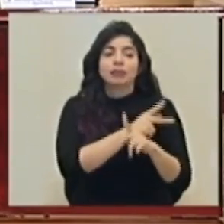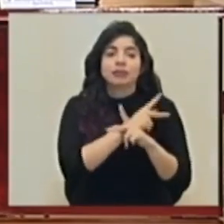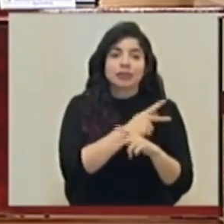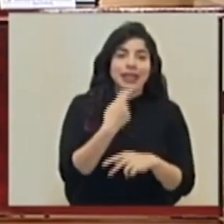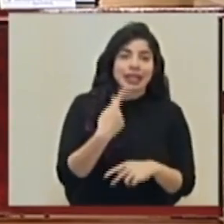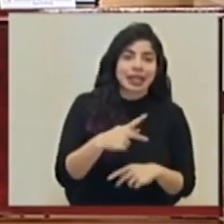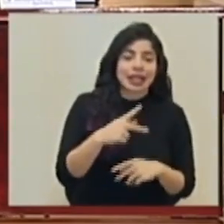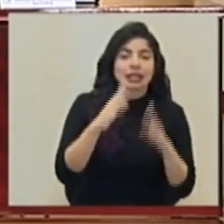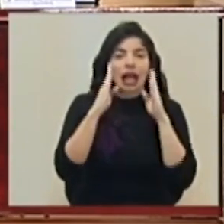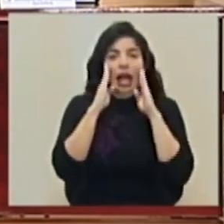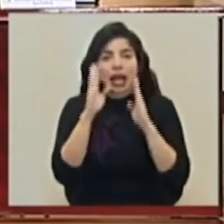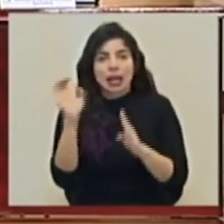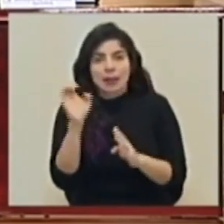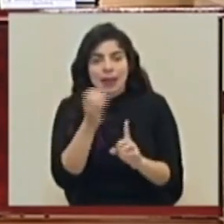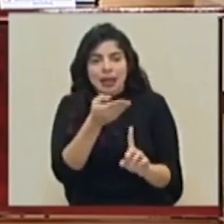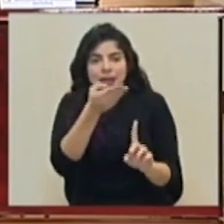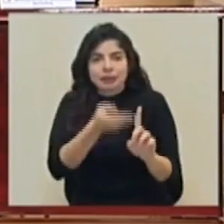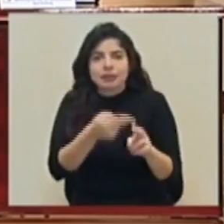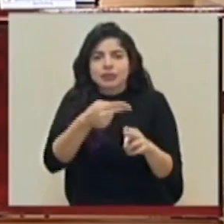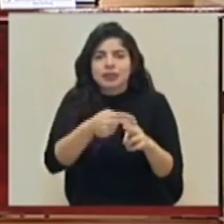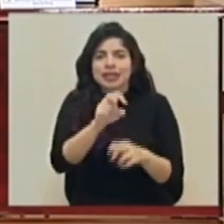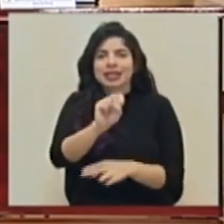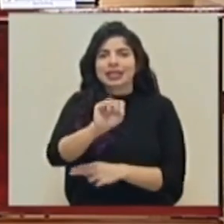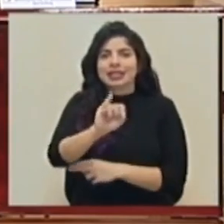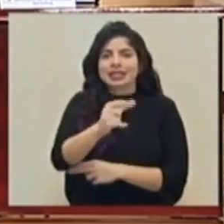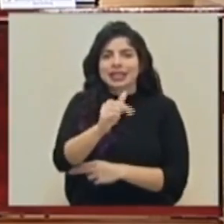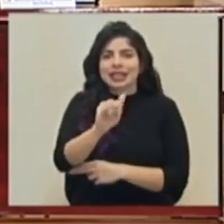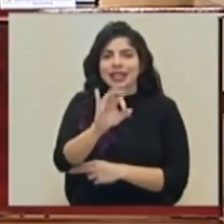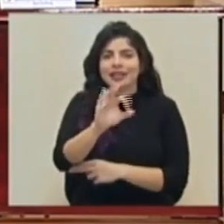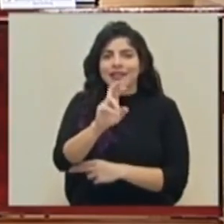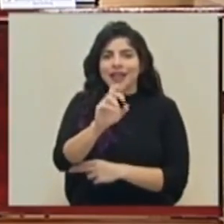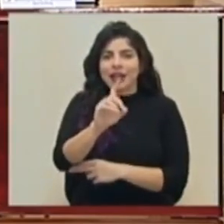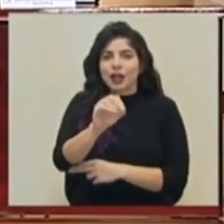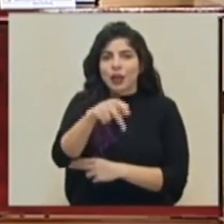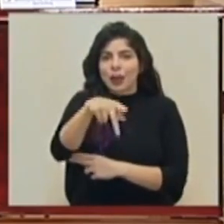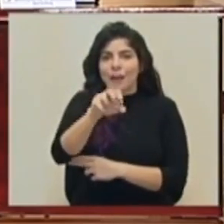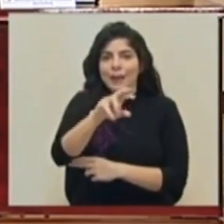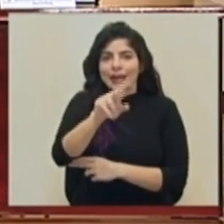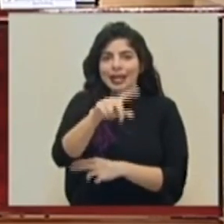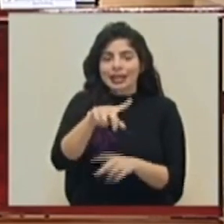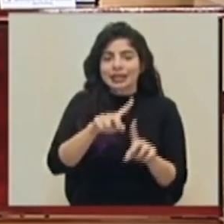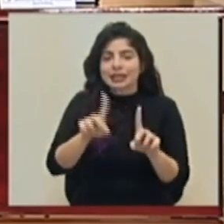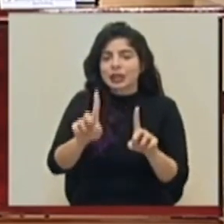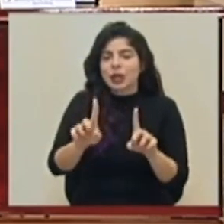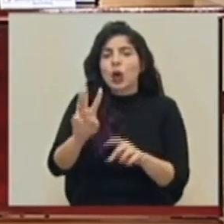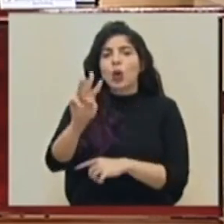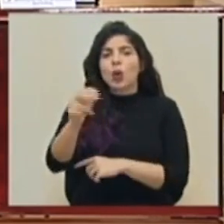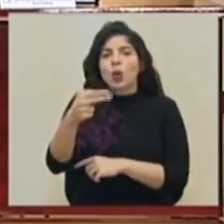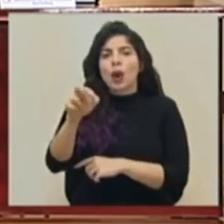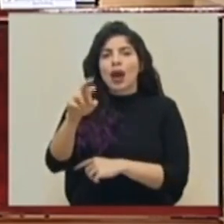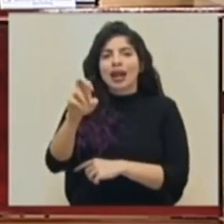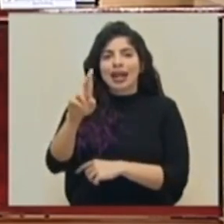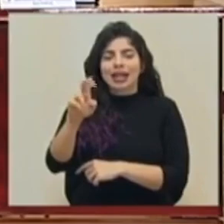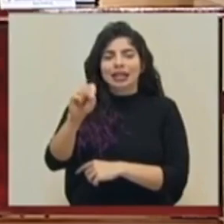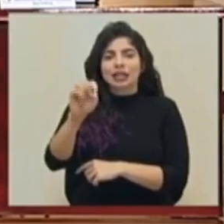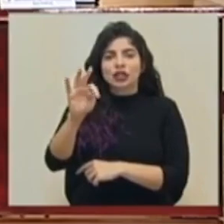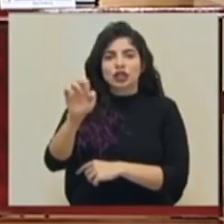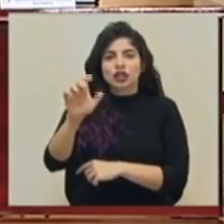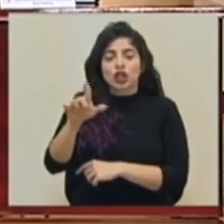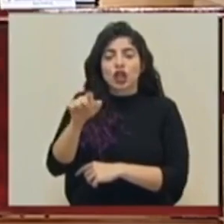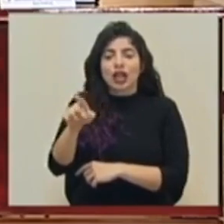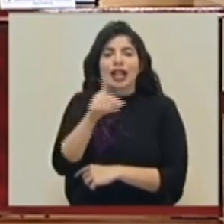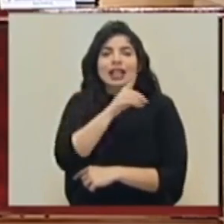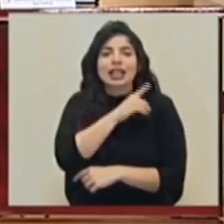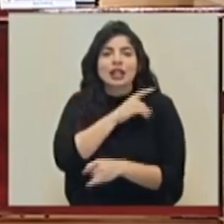Riesgos y Atención de Emergencias, el señor Sigifredo Pérez, y al señor Warner Stoltz, director del Instituto Meteorológico Nacional de